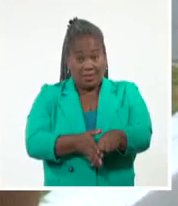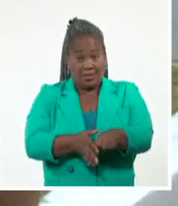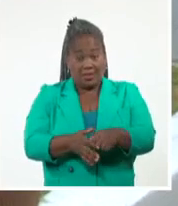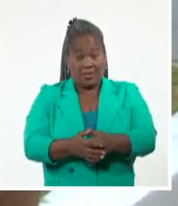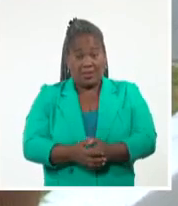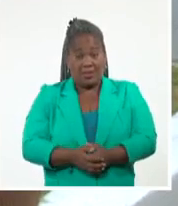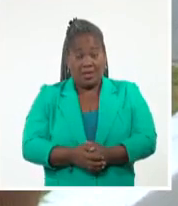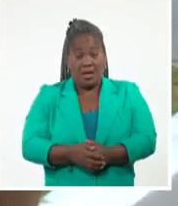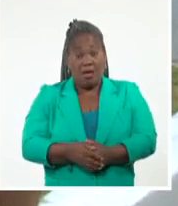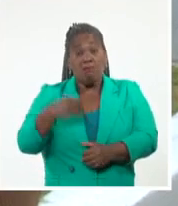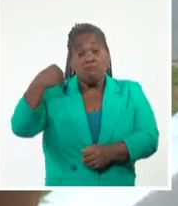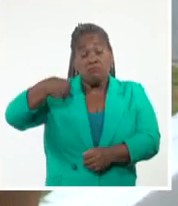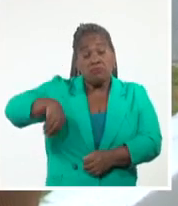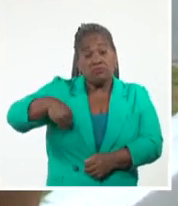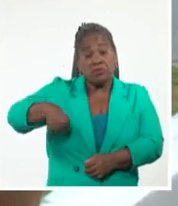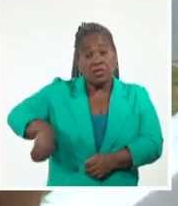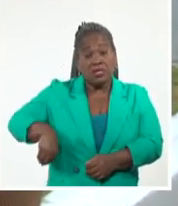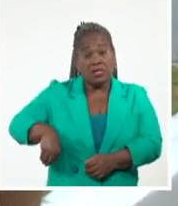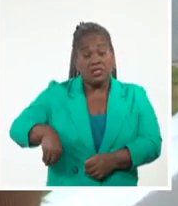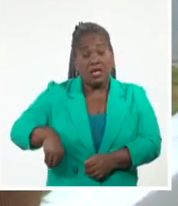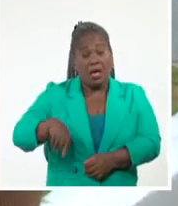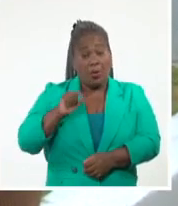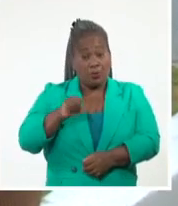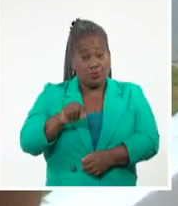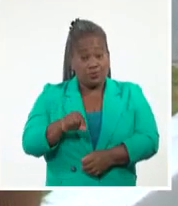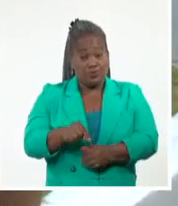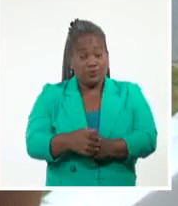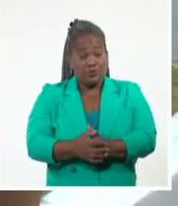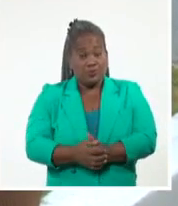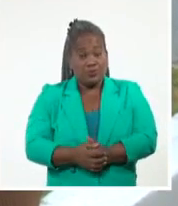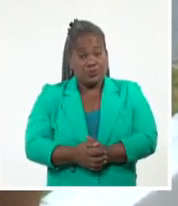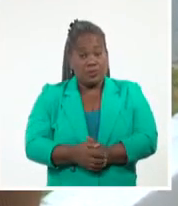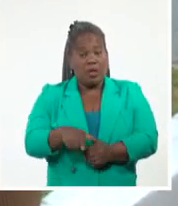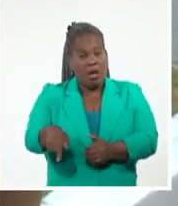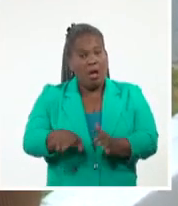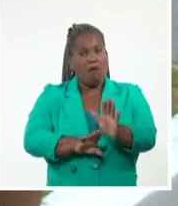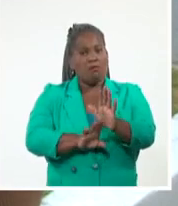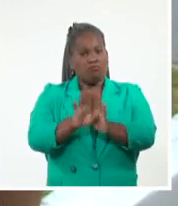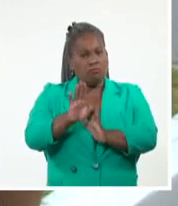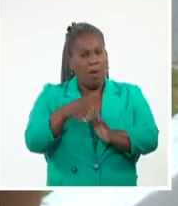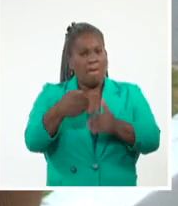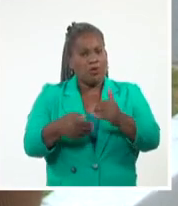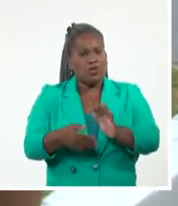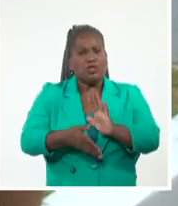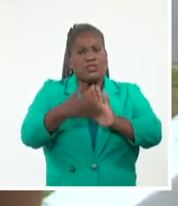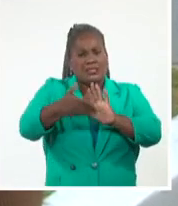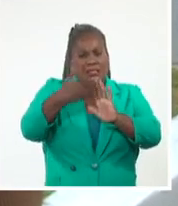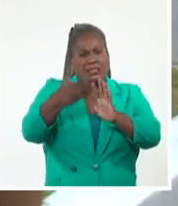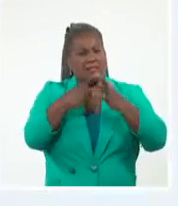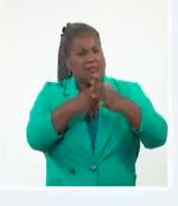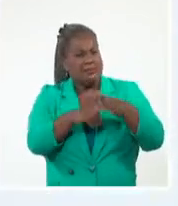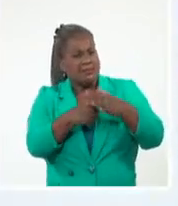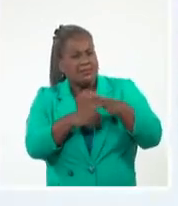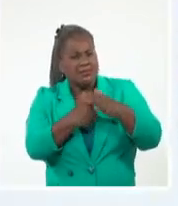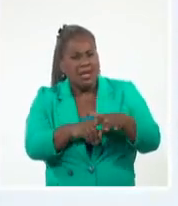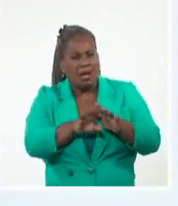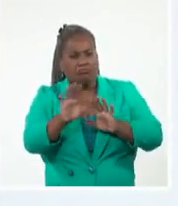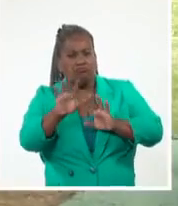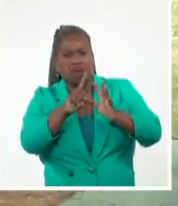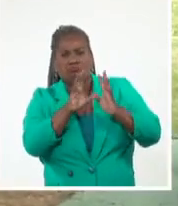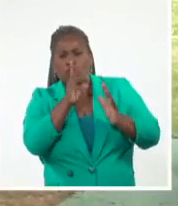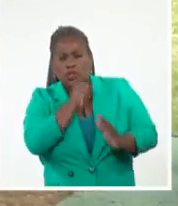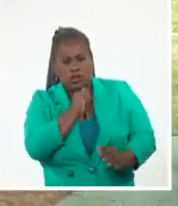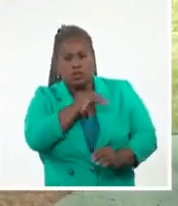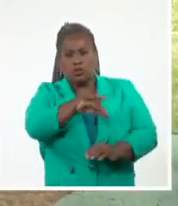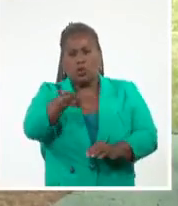aprovechado este impas para avanzar en el proceso de restauración en que se encuentra inmerso.